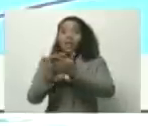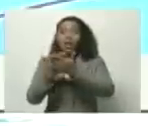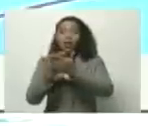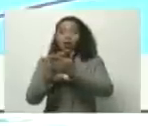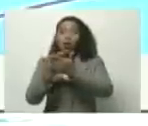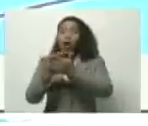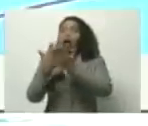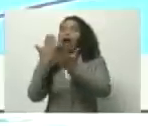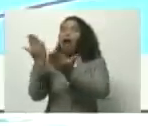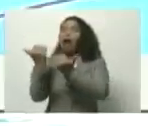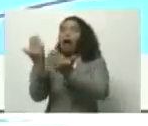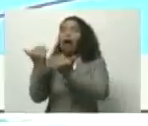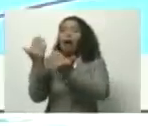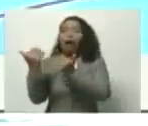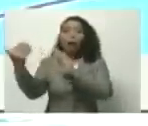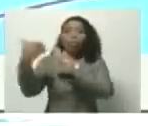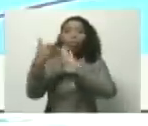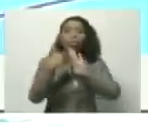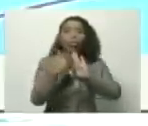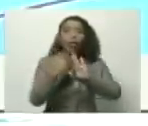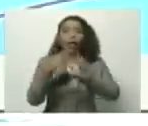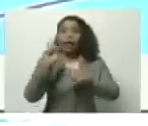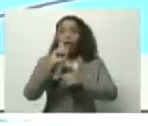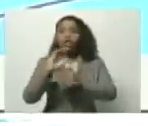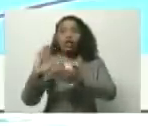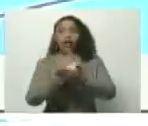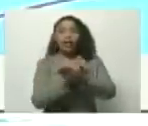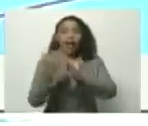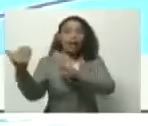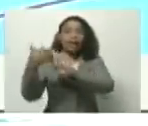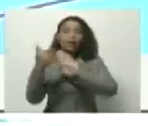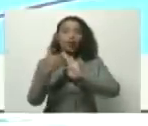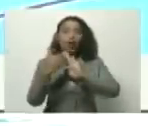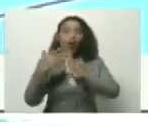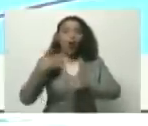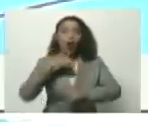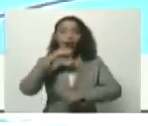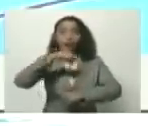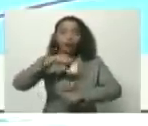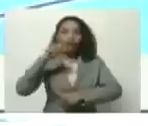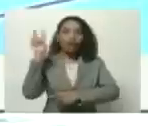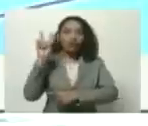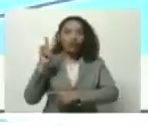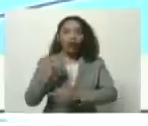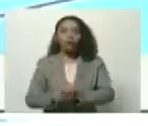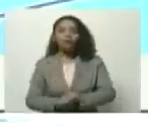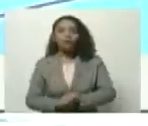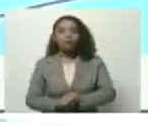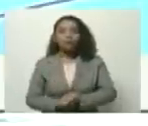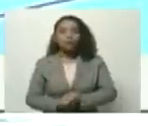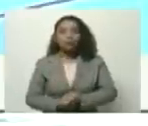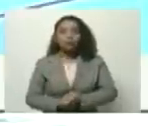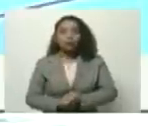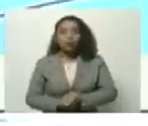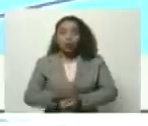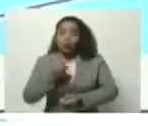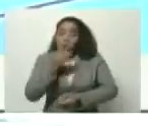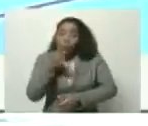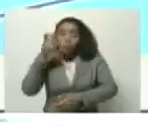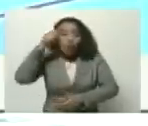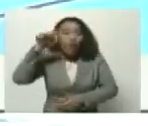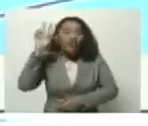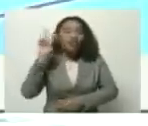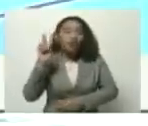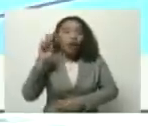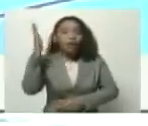aún hoy piden que no se levanten sanciones contra nuestra patria, contra nuestro pueblo. Bueno, el pueblo venezolano